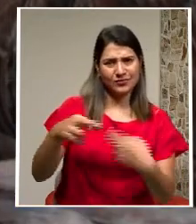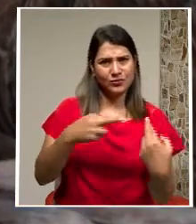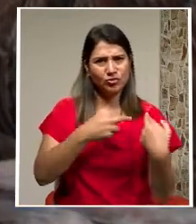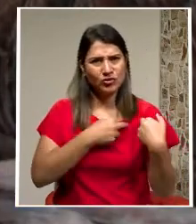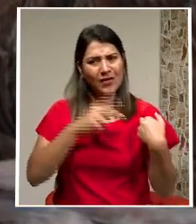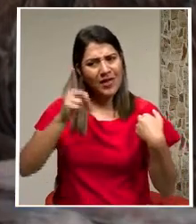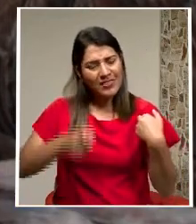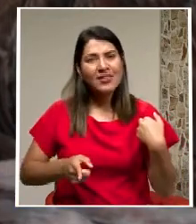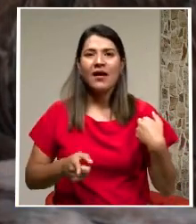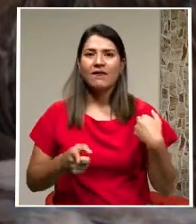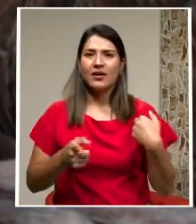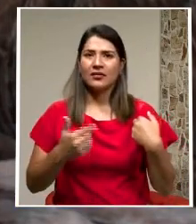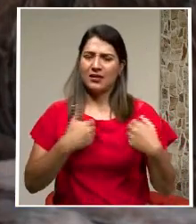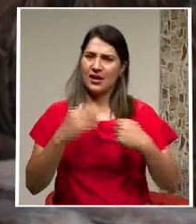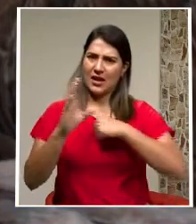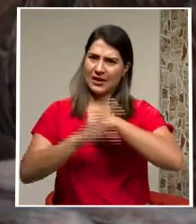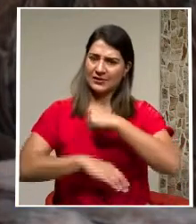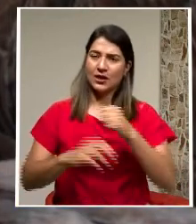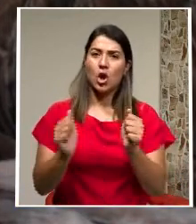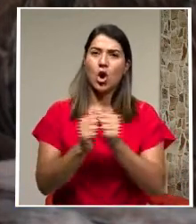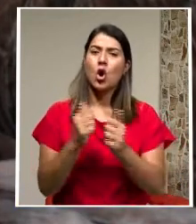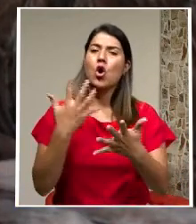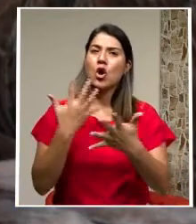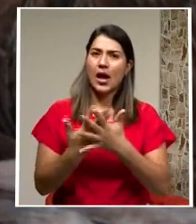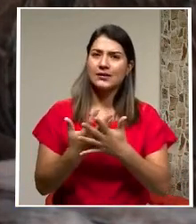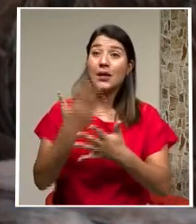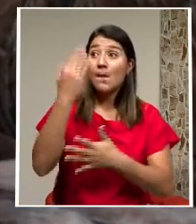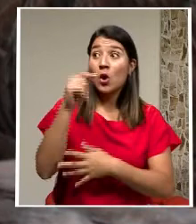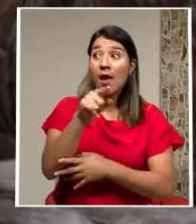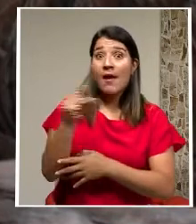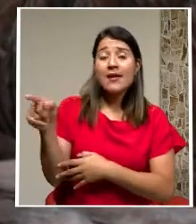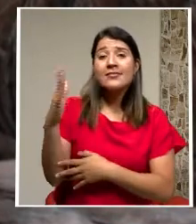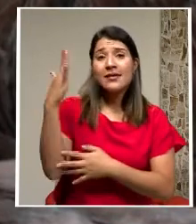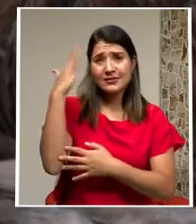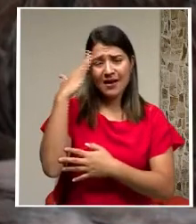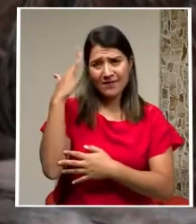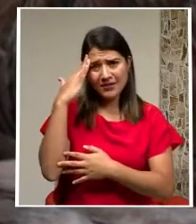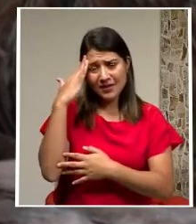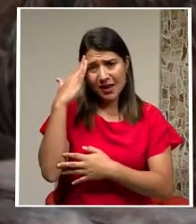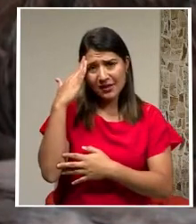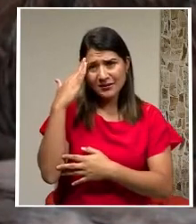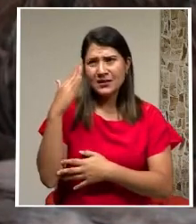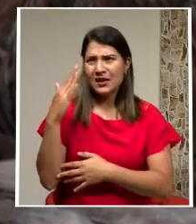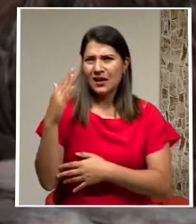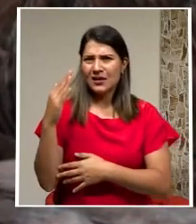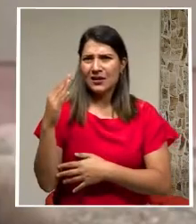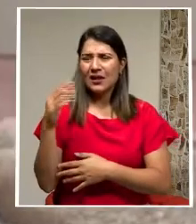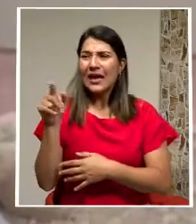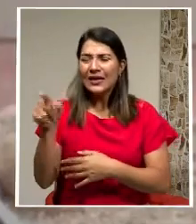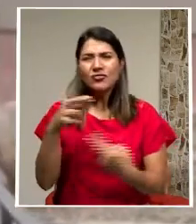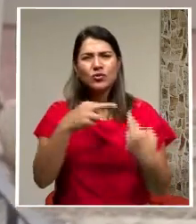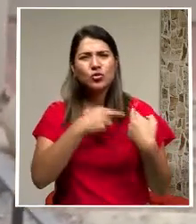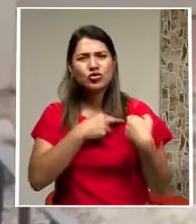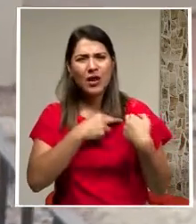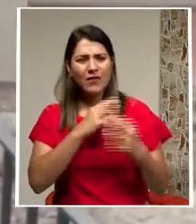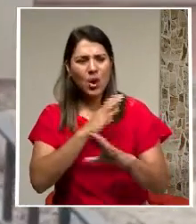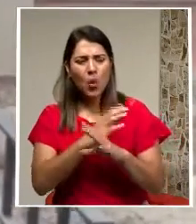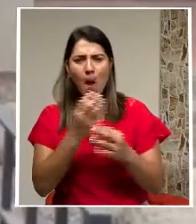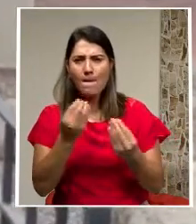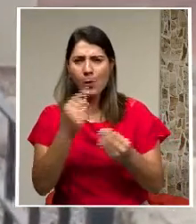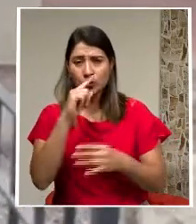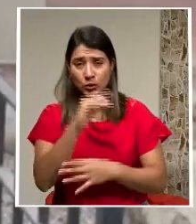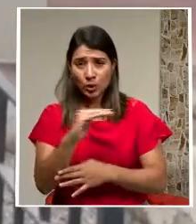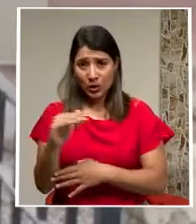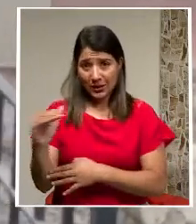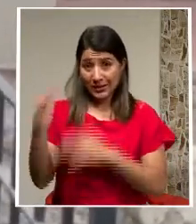Tenían que pagar con cárcel Porque estas cómplices Tenían La vida De todos estos niños En sus manos Las monjas acusadas